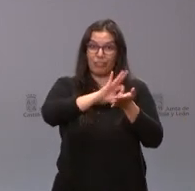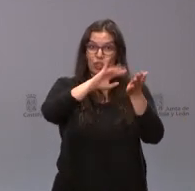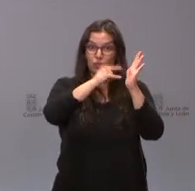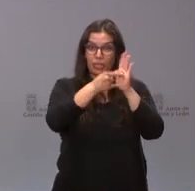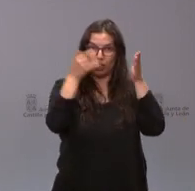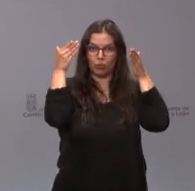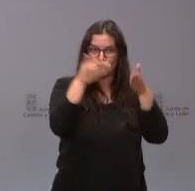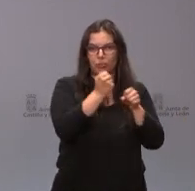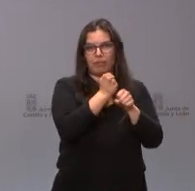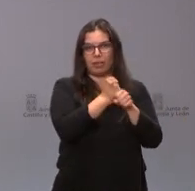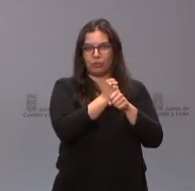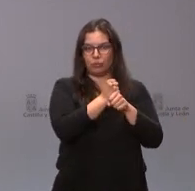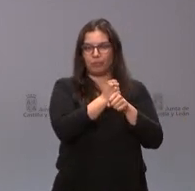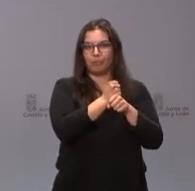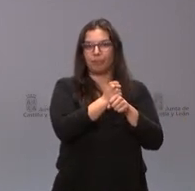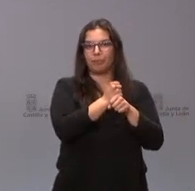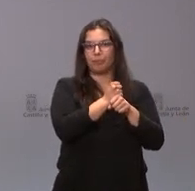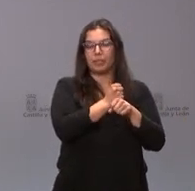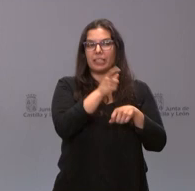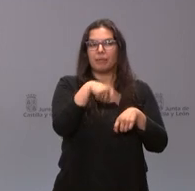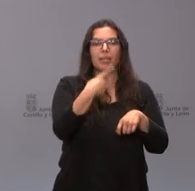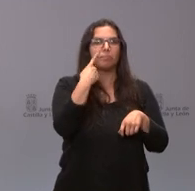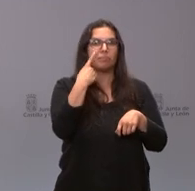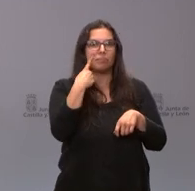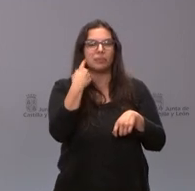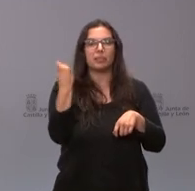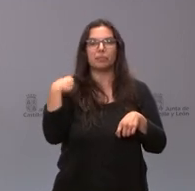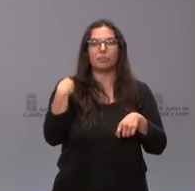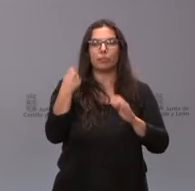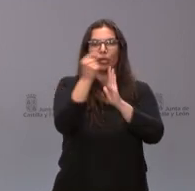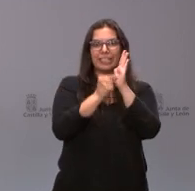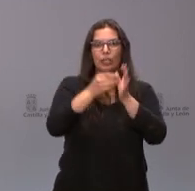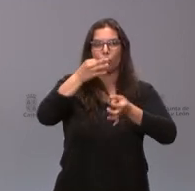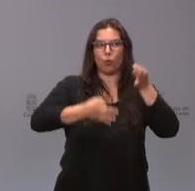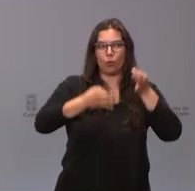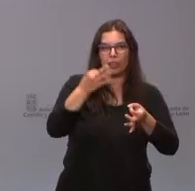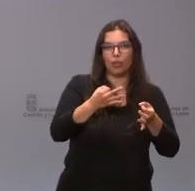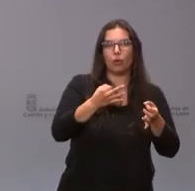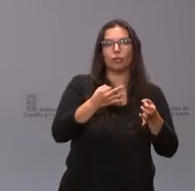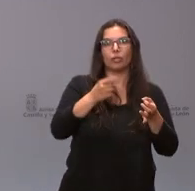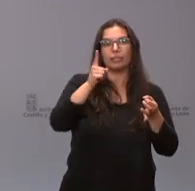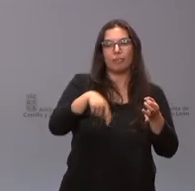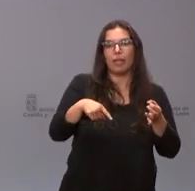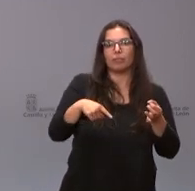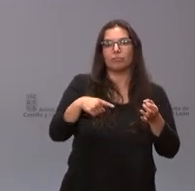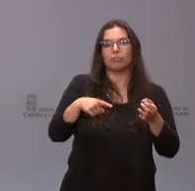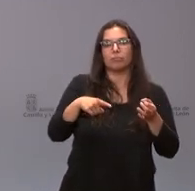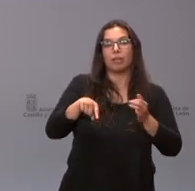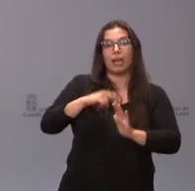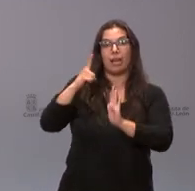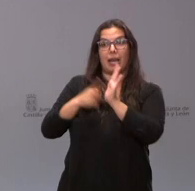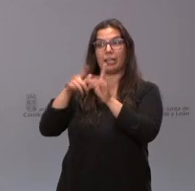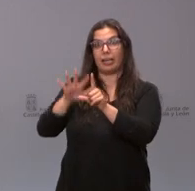trabajando en esa dirección, también conociendo las perspectivas de los criterios jurídicos, la compatibilidad, como es natural, con la ley